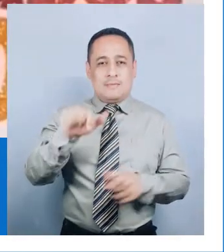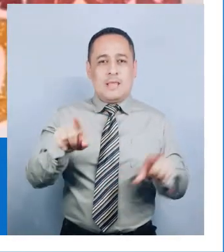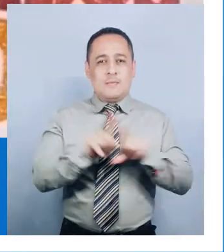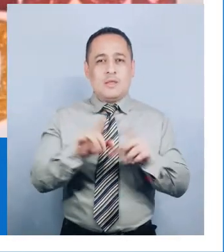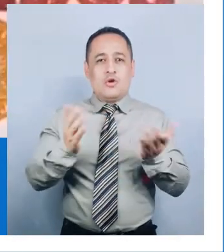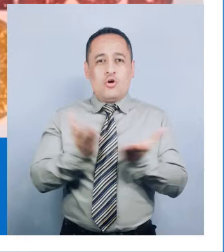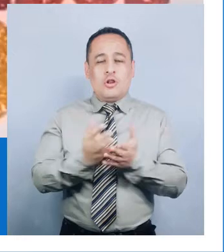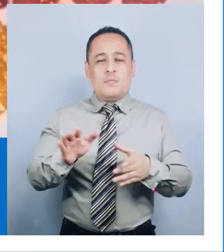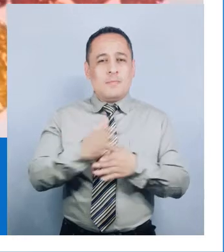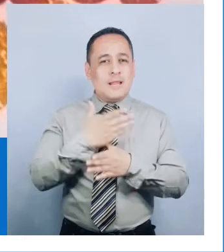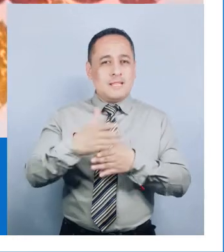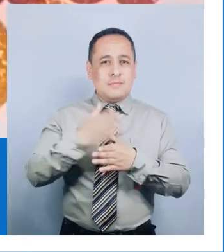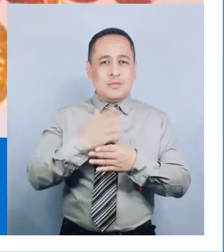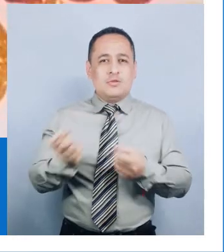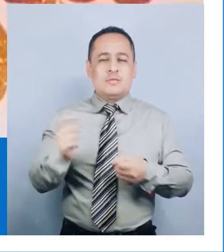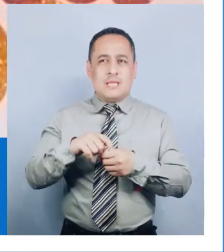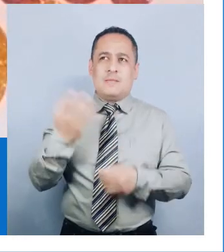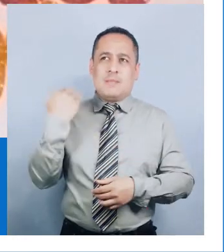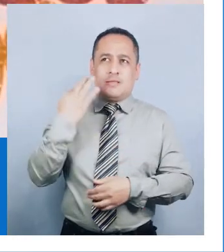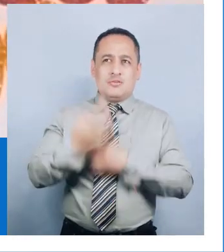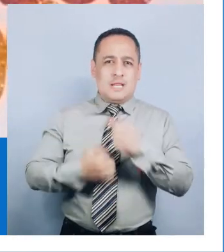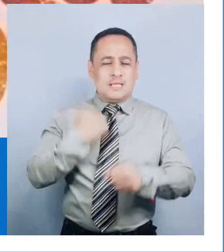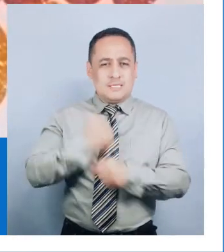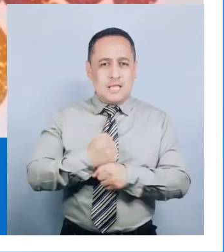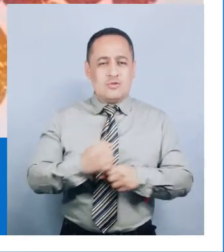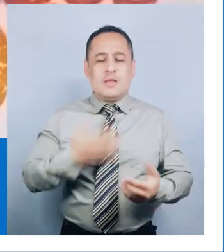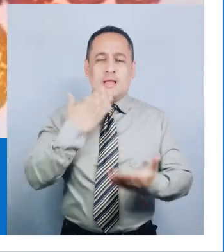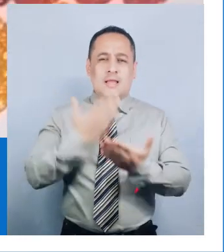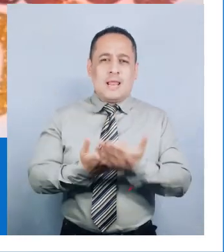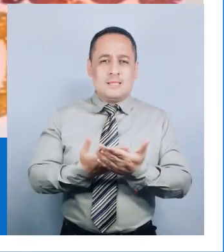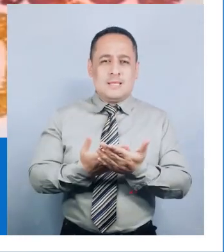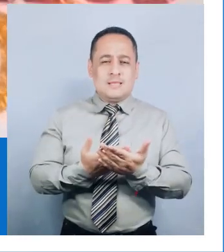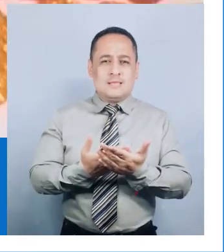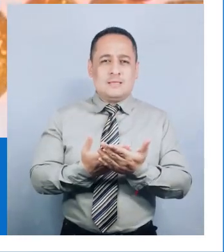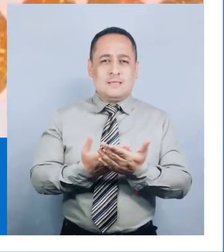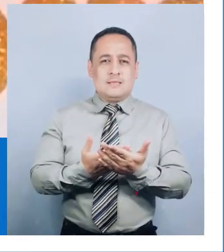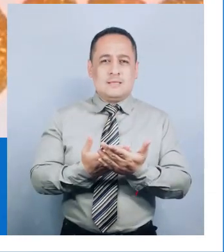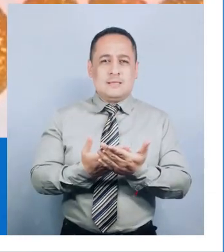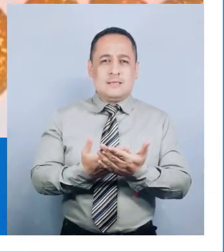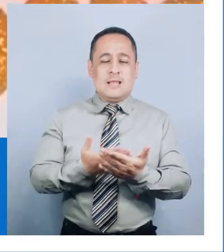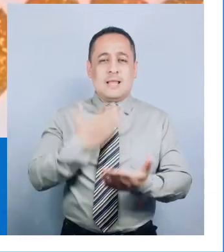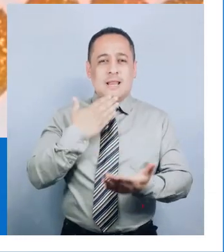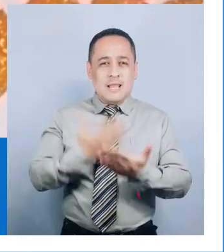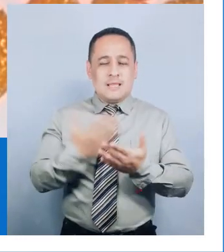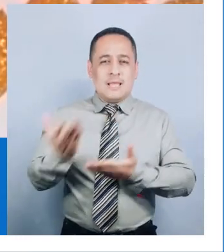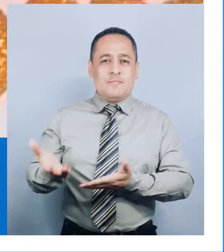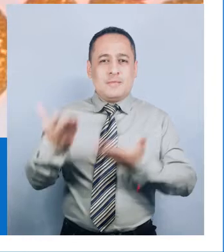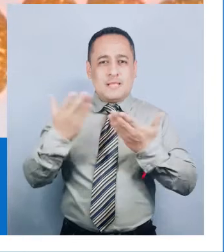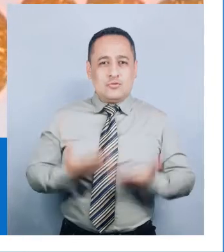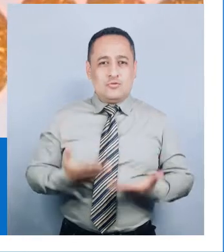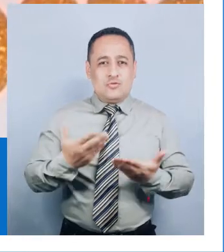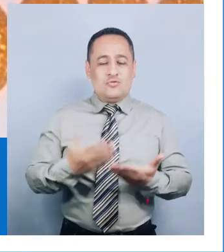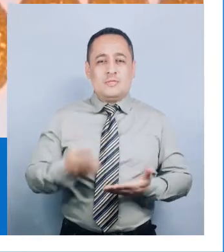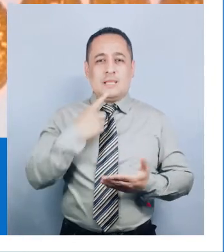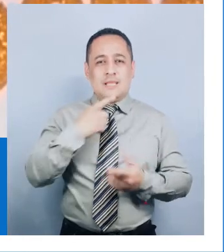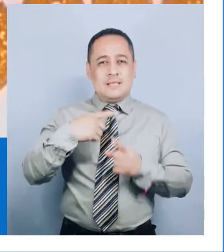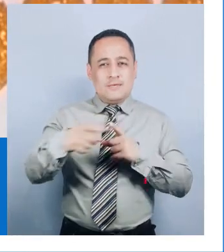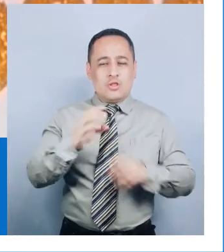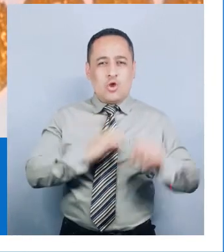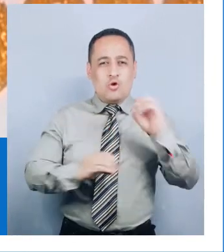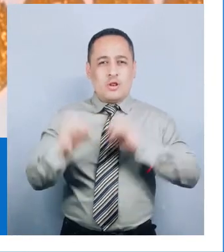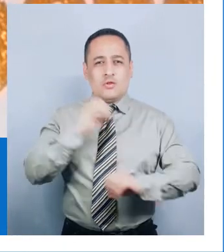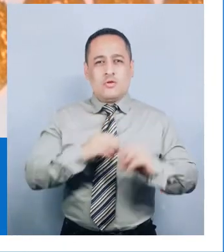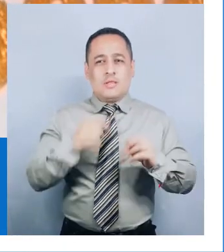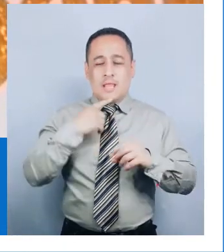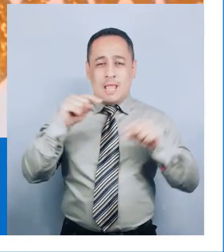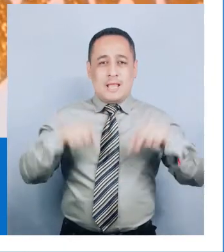institución educativa viene participando 3 años, gracias, gracias a la invitación de